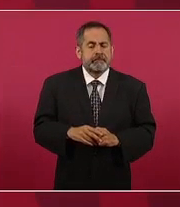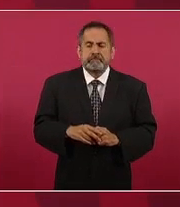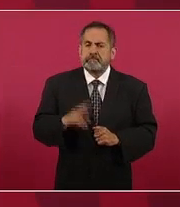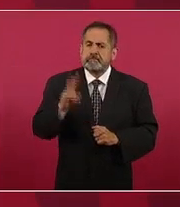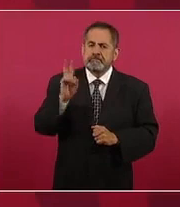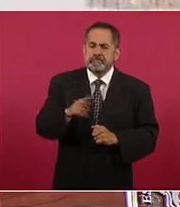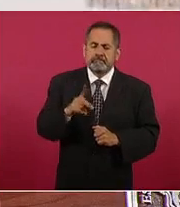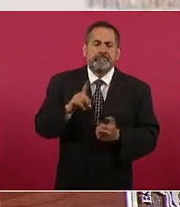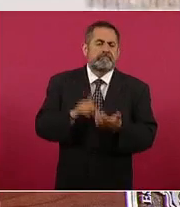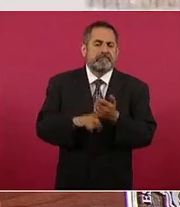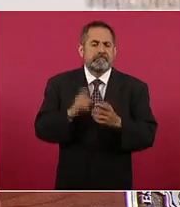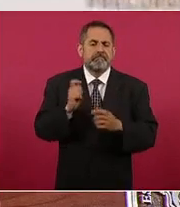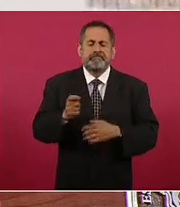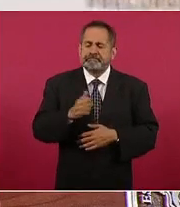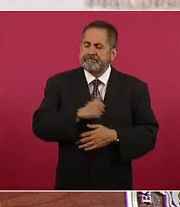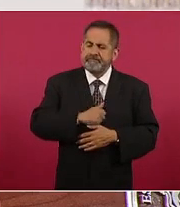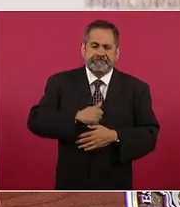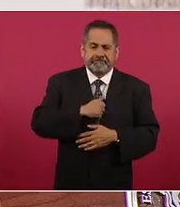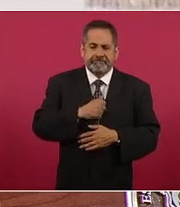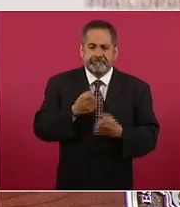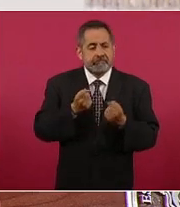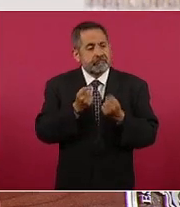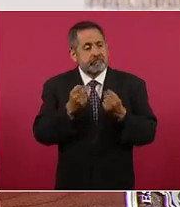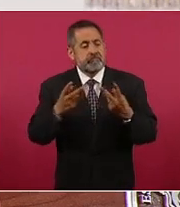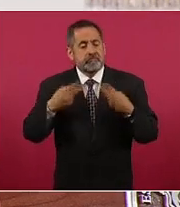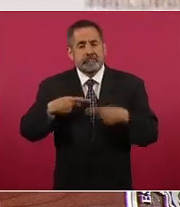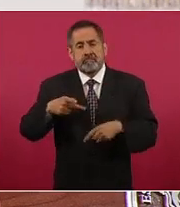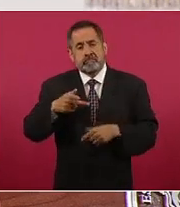lamentablemente pierden la vida